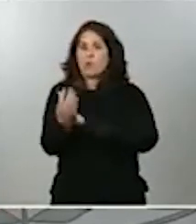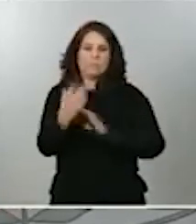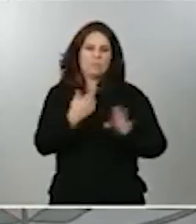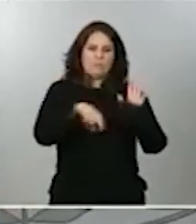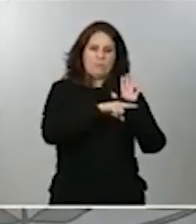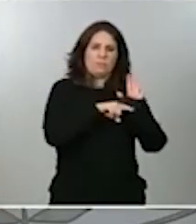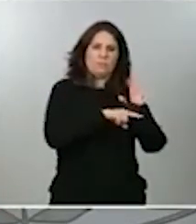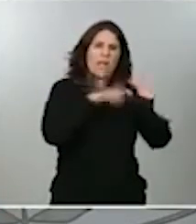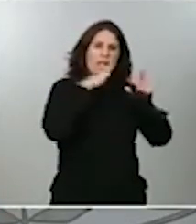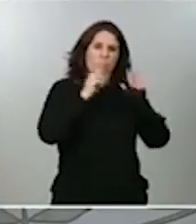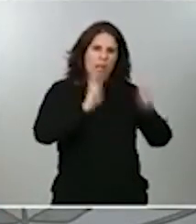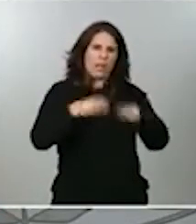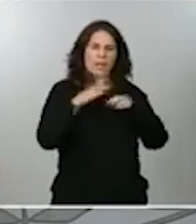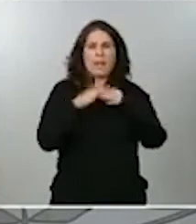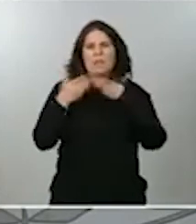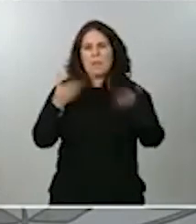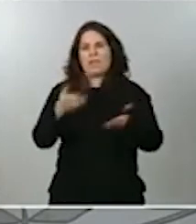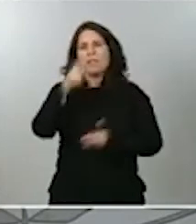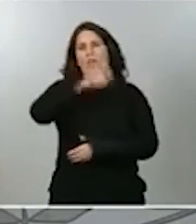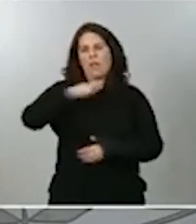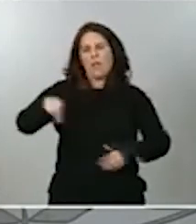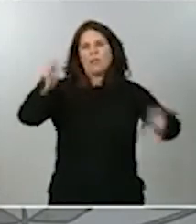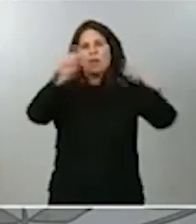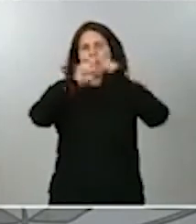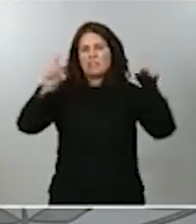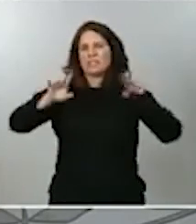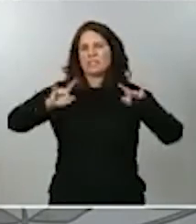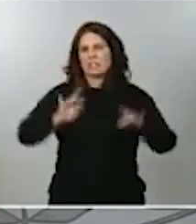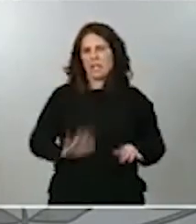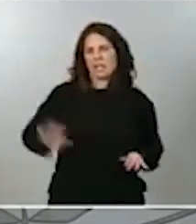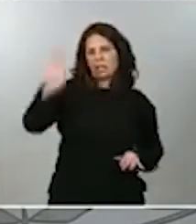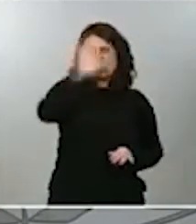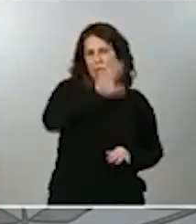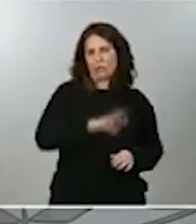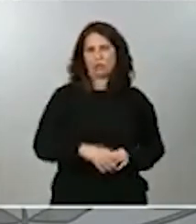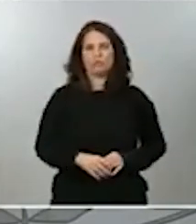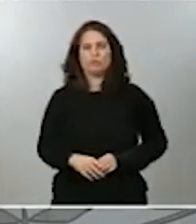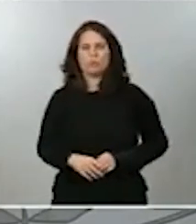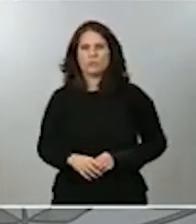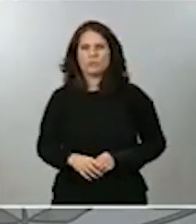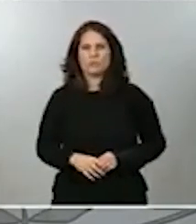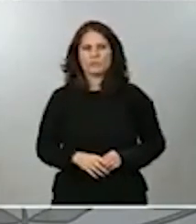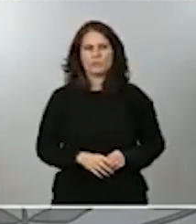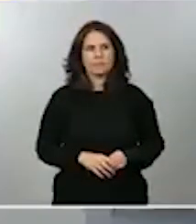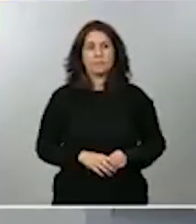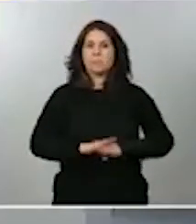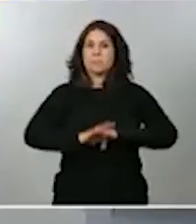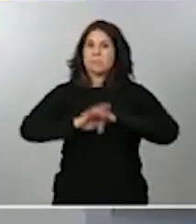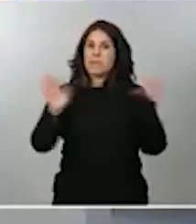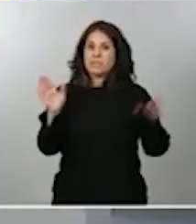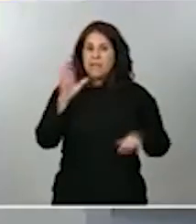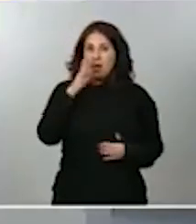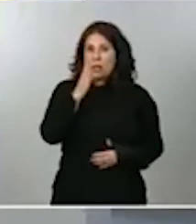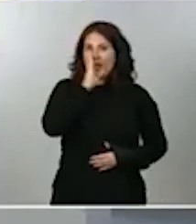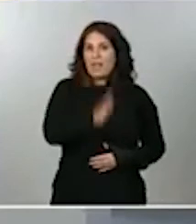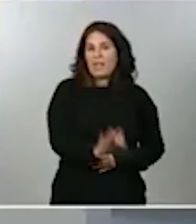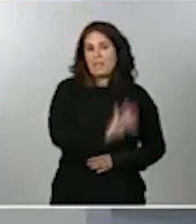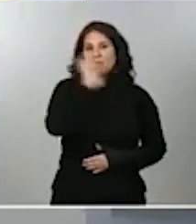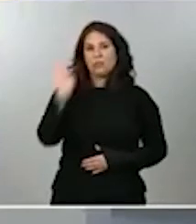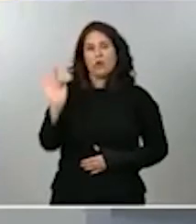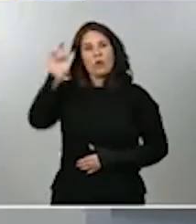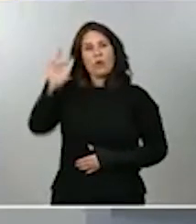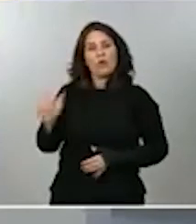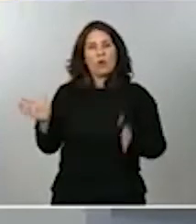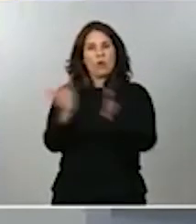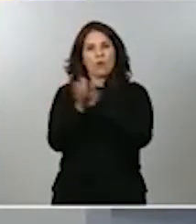y a los territorios que se encuentran viviendo este tipo de situación. Sin más paso ya la palabra a mi compañera la